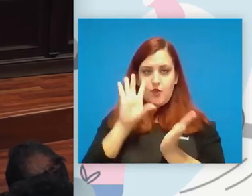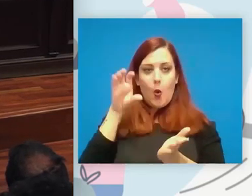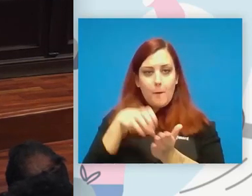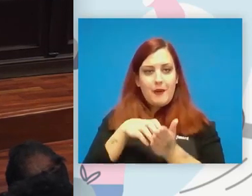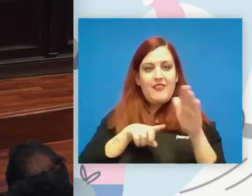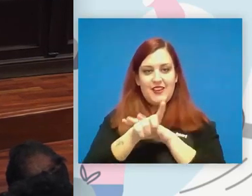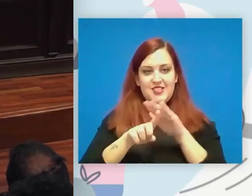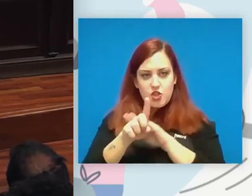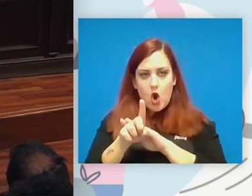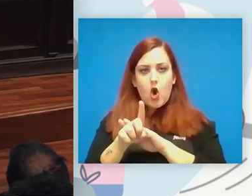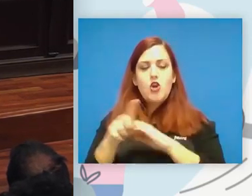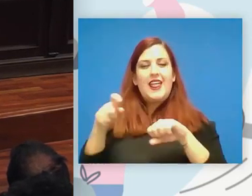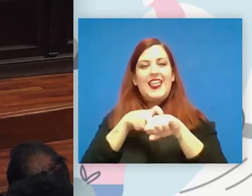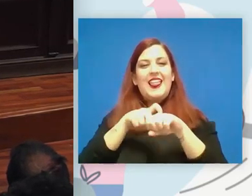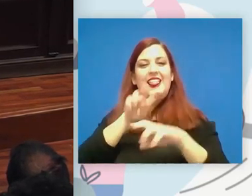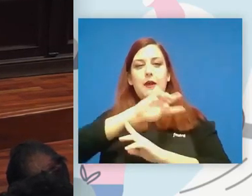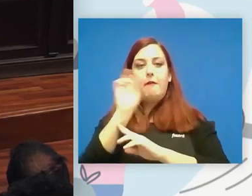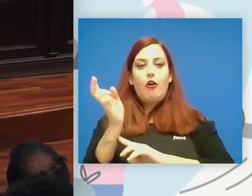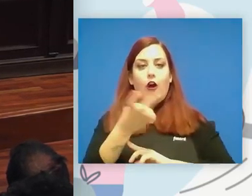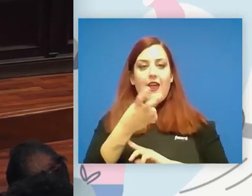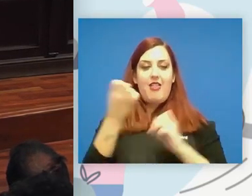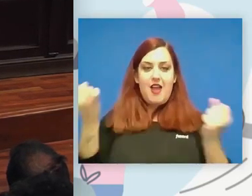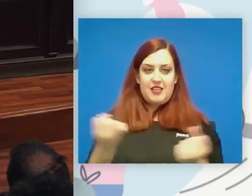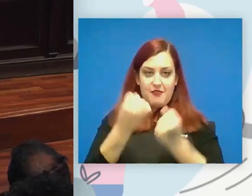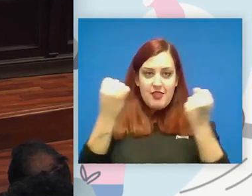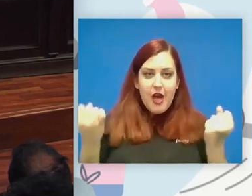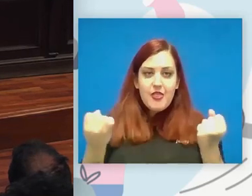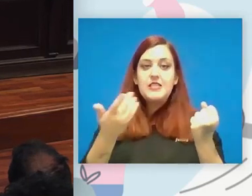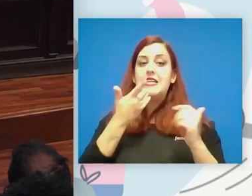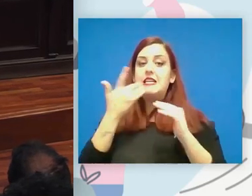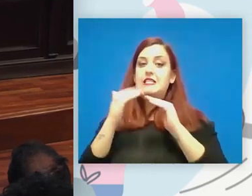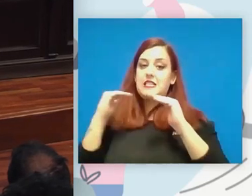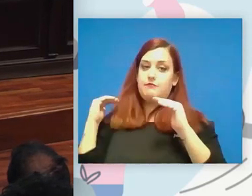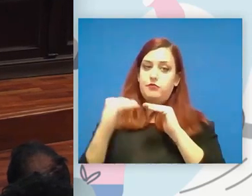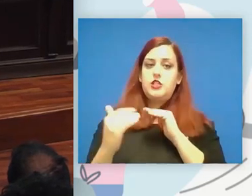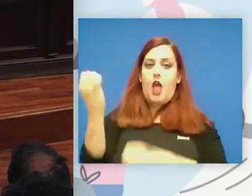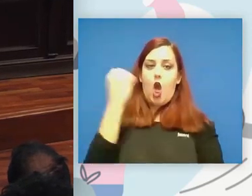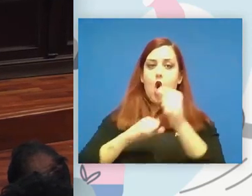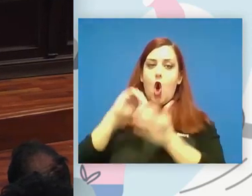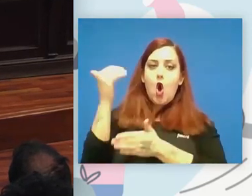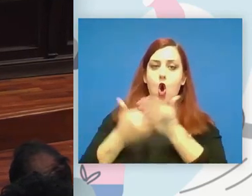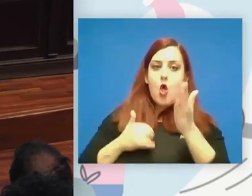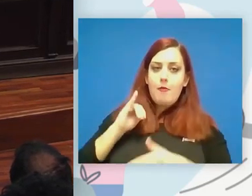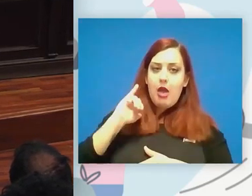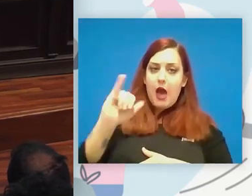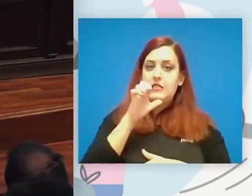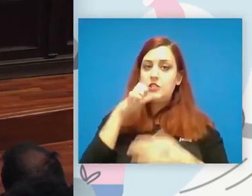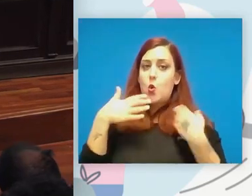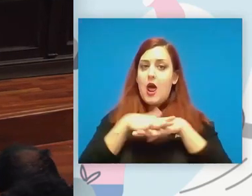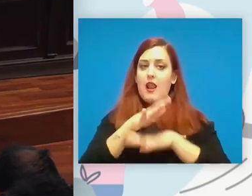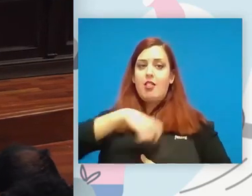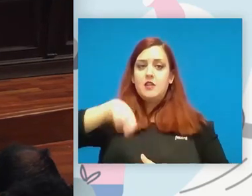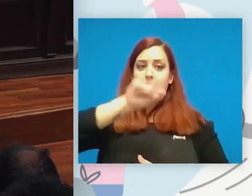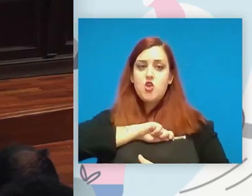actividades si van a ser sostenibles si va a haber una reactivación económica si va a formar parte de una red española